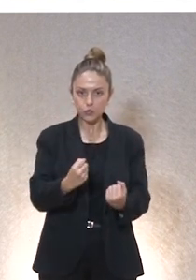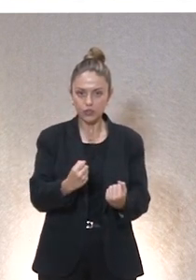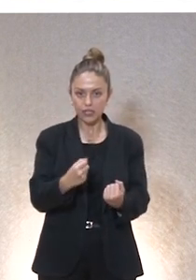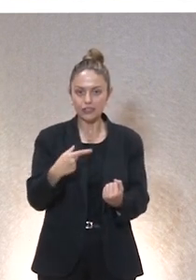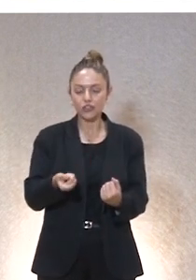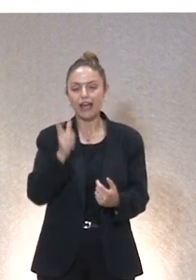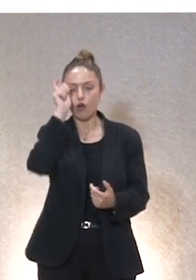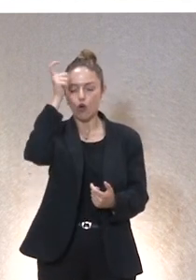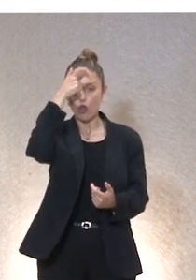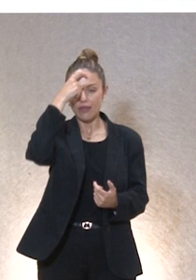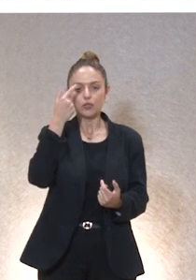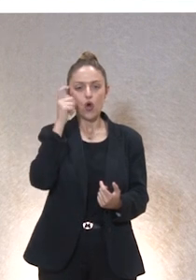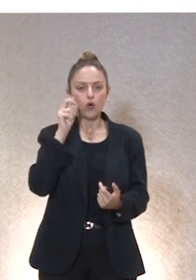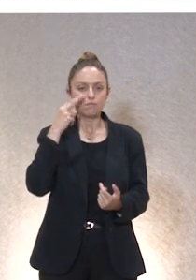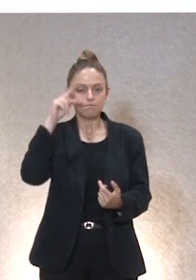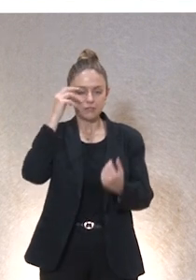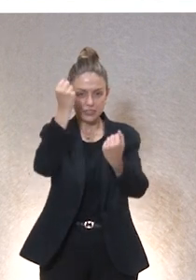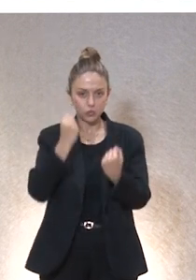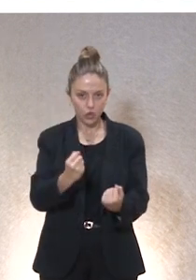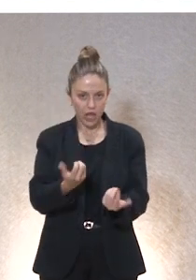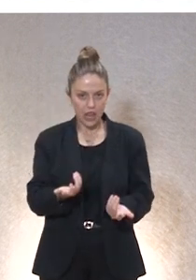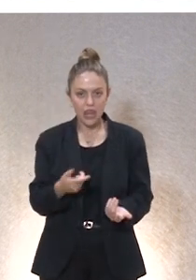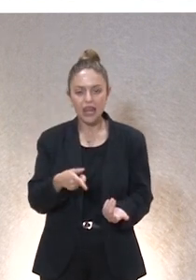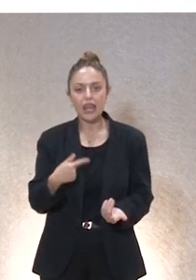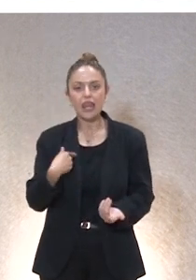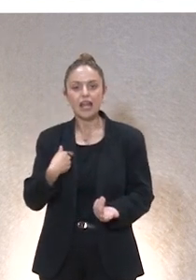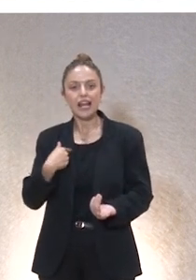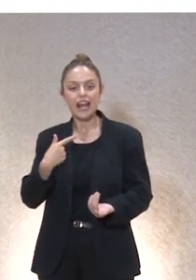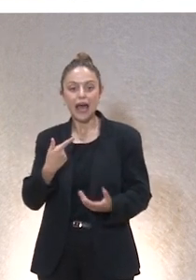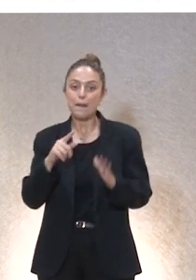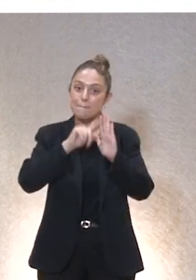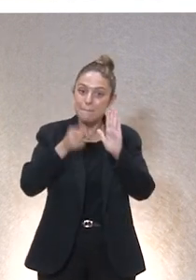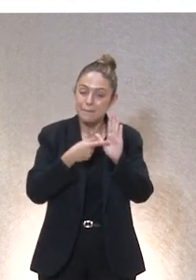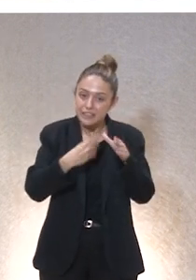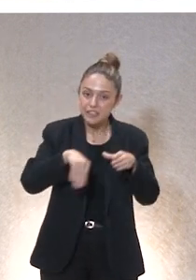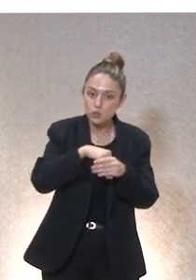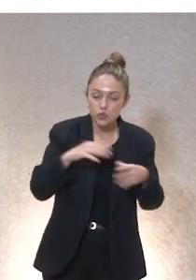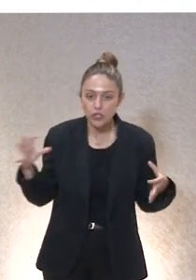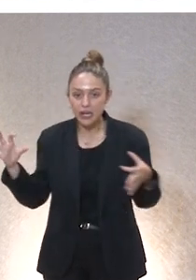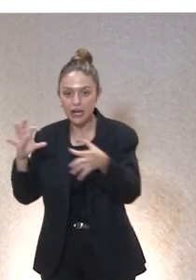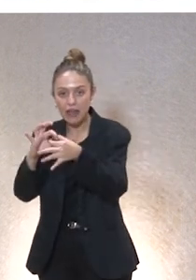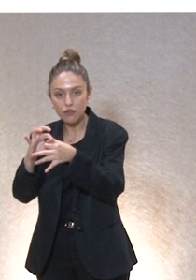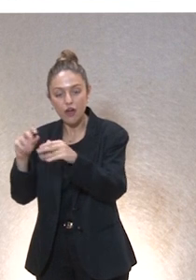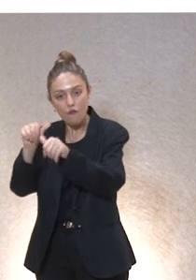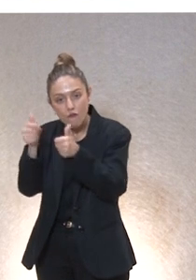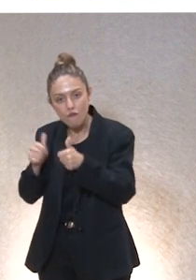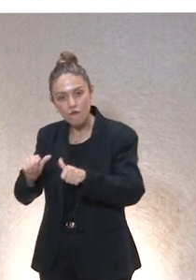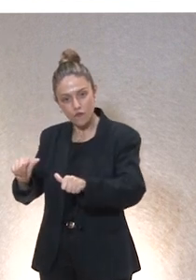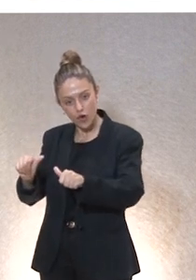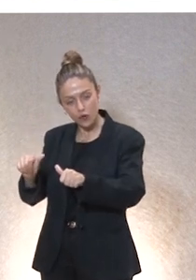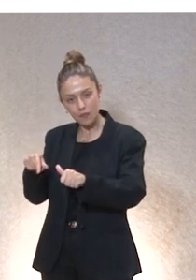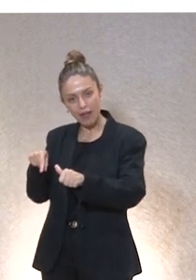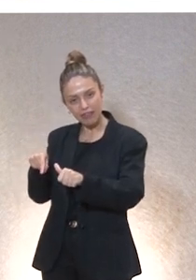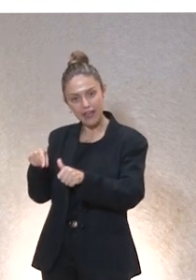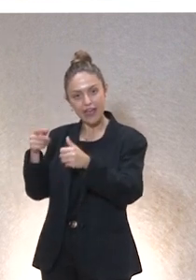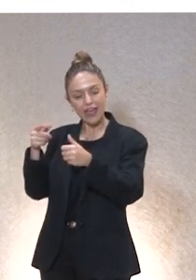institucional. El futuro de lo que podríamos llamar la plena inclusión está relacionada con el modo de institucionalizar